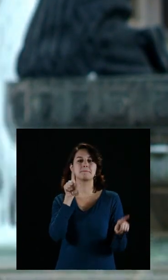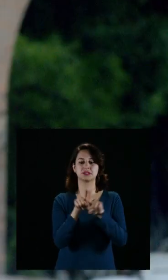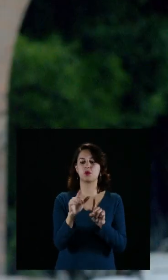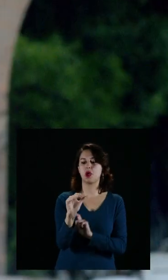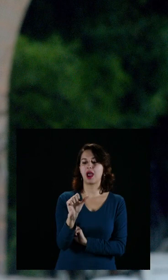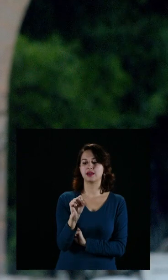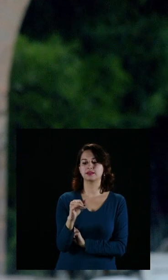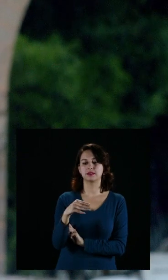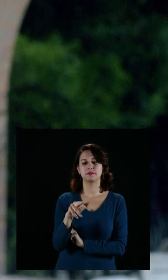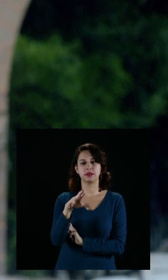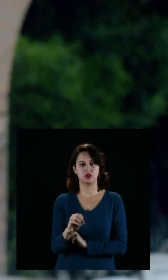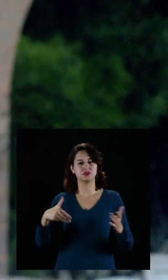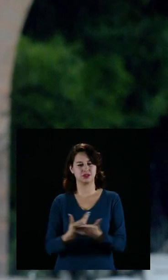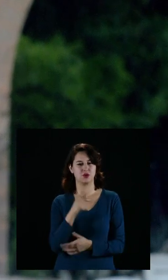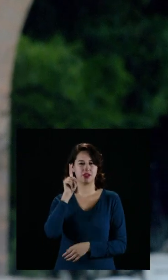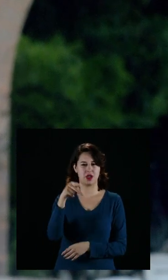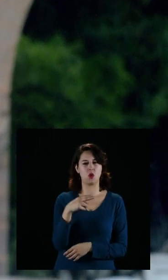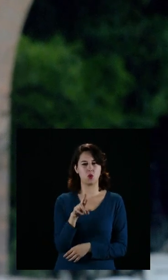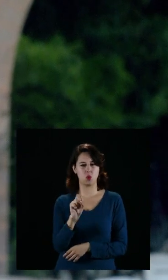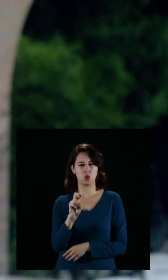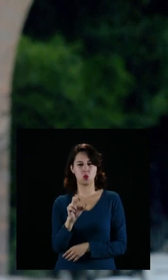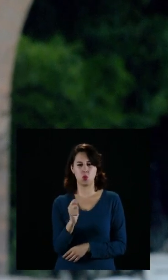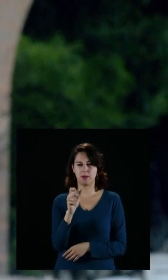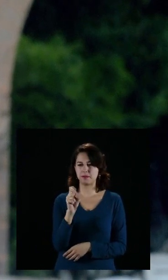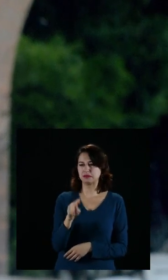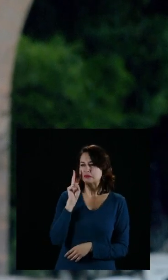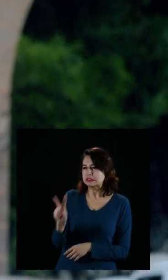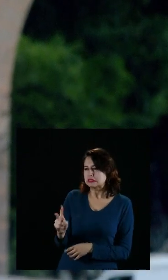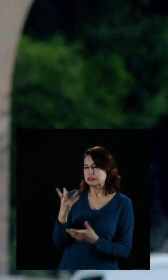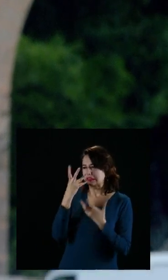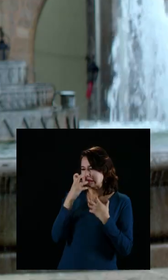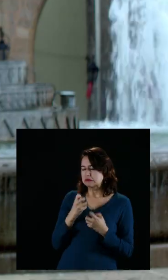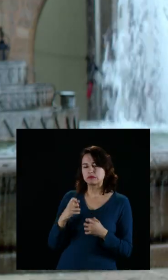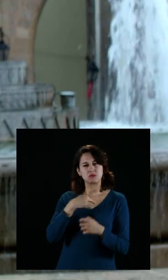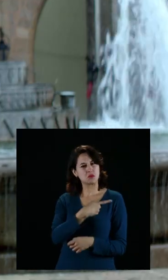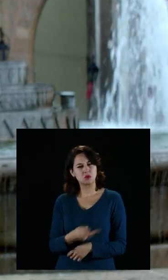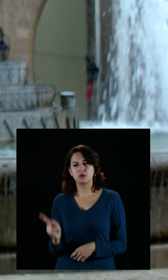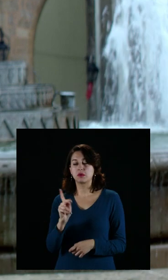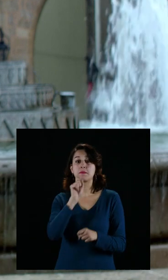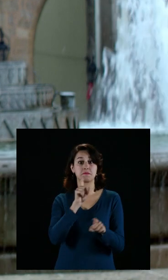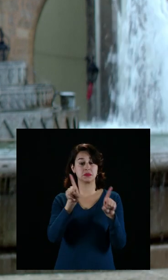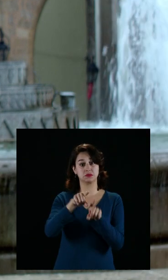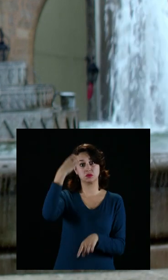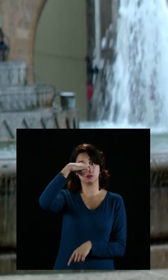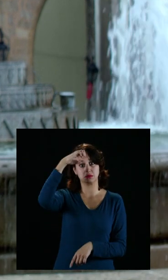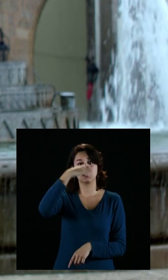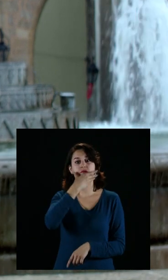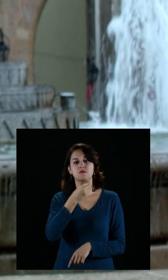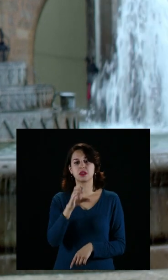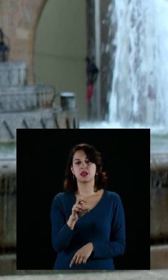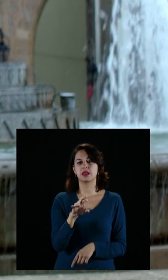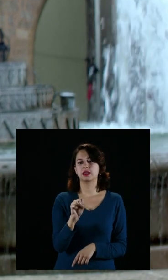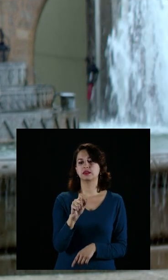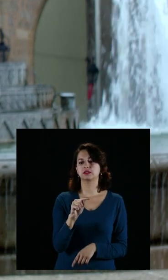Morelia, en el que está Casimiro Méndez de Uruapan, a quien le duele la pobreza y con la experiencia